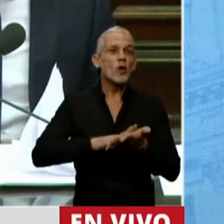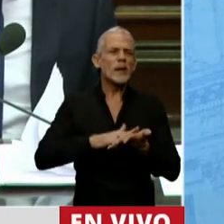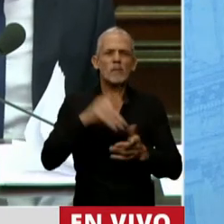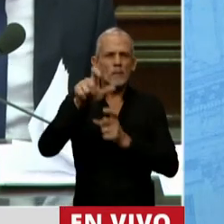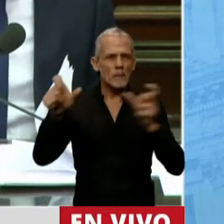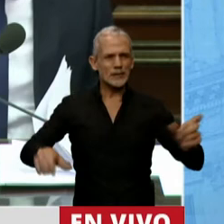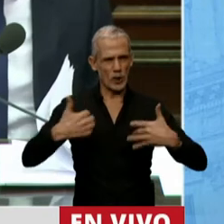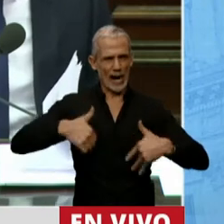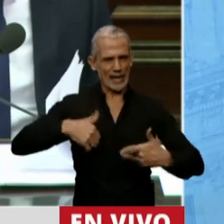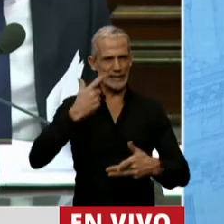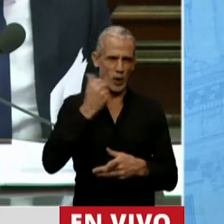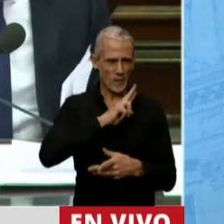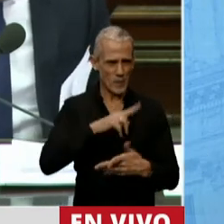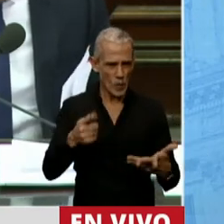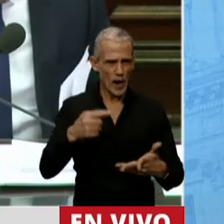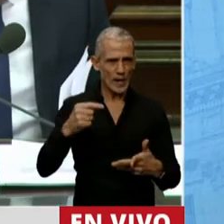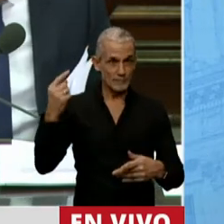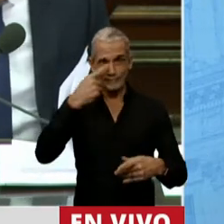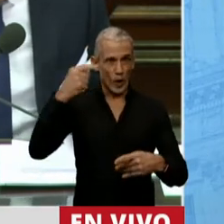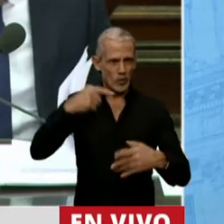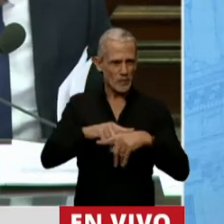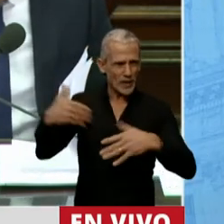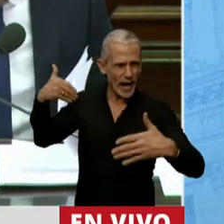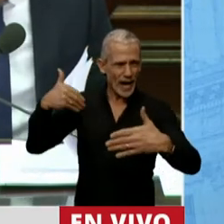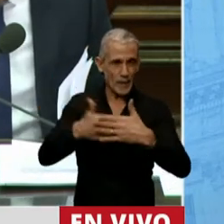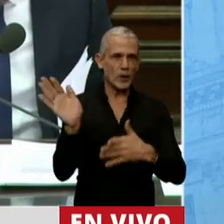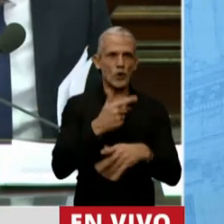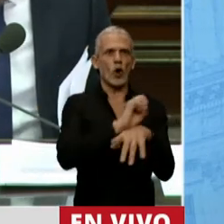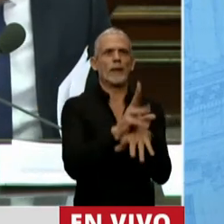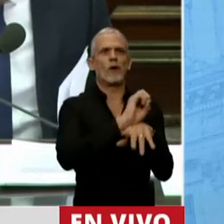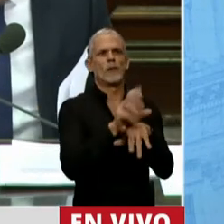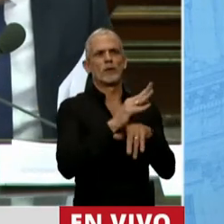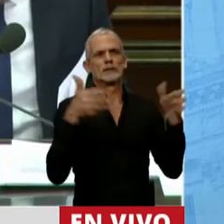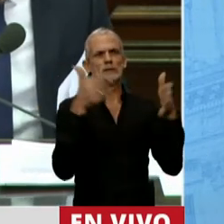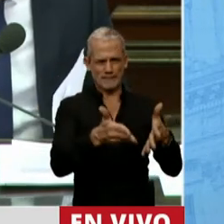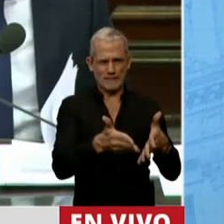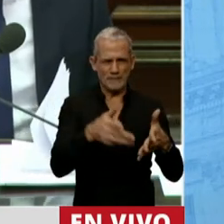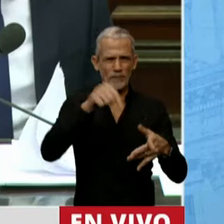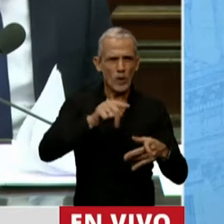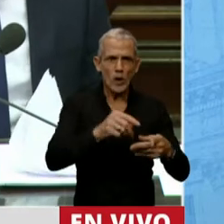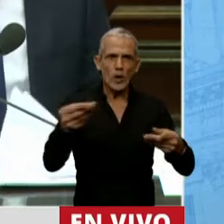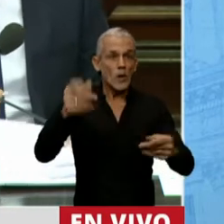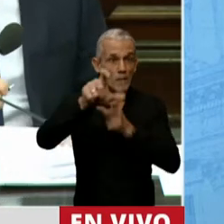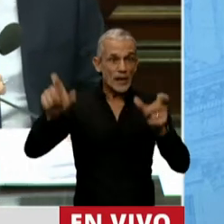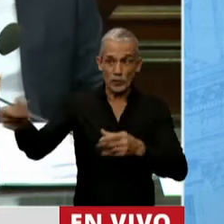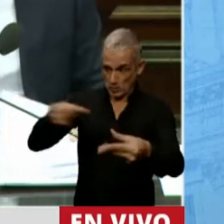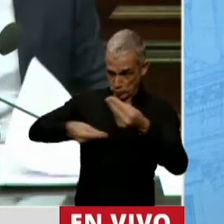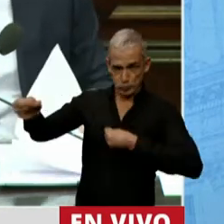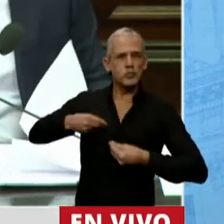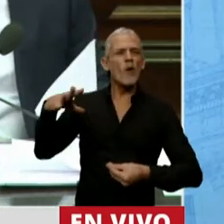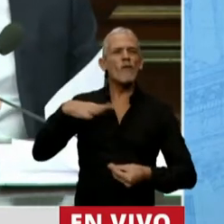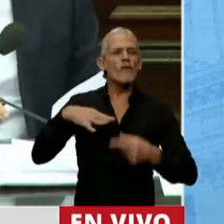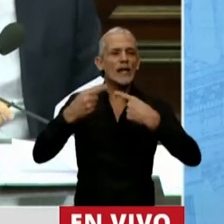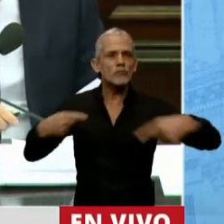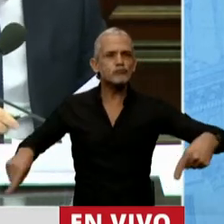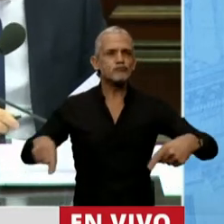que en estos últimos tiempos, donde todo se centra en el COVID, se acercaron para hacernos llegar su preocupación por la falta